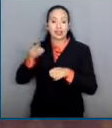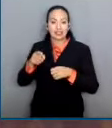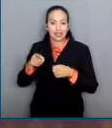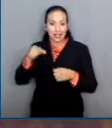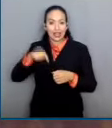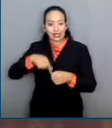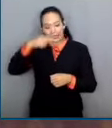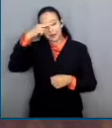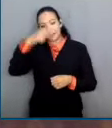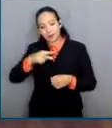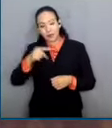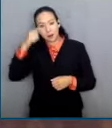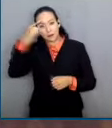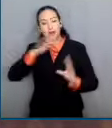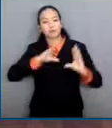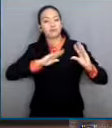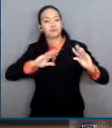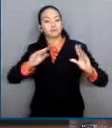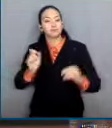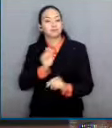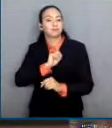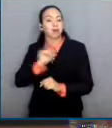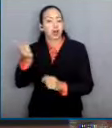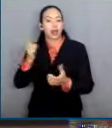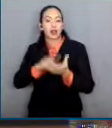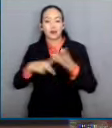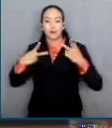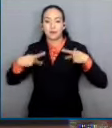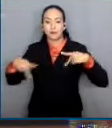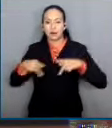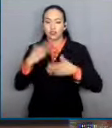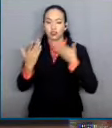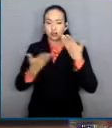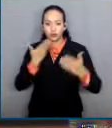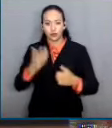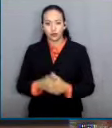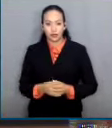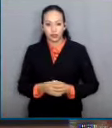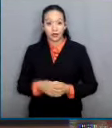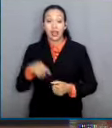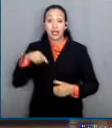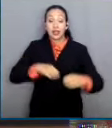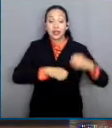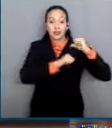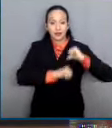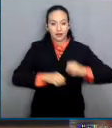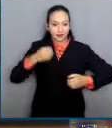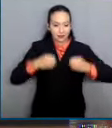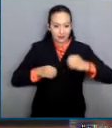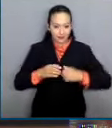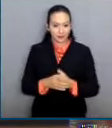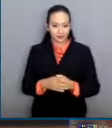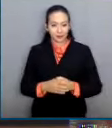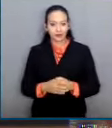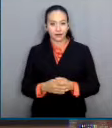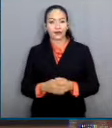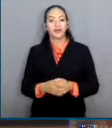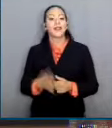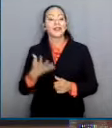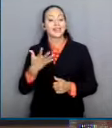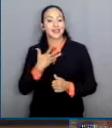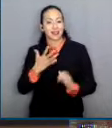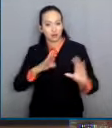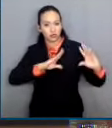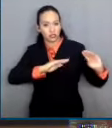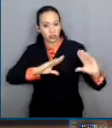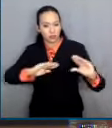profesionalizar a sus integrantes. En el Poder Judicial Federal conformamos una especie de capacitación a la par